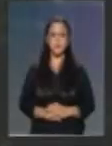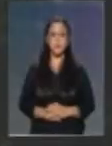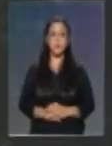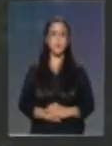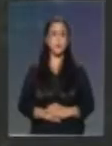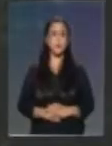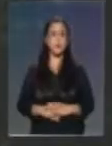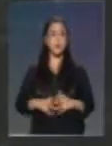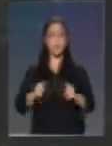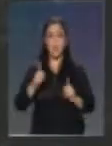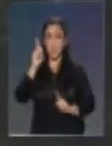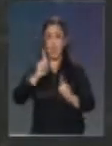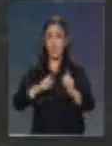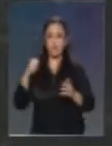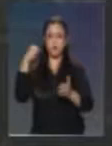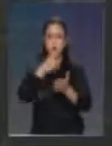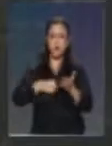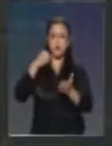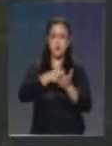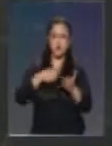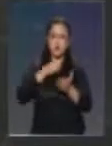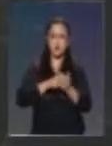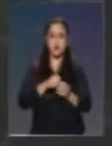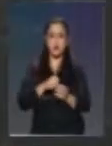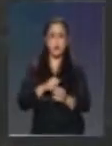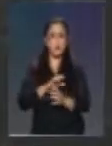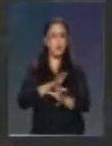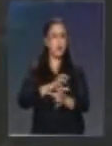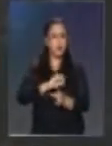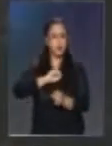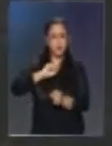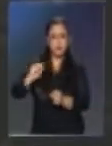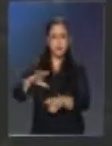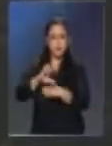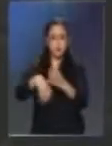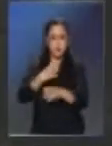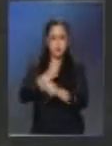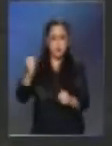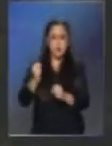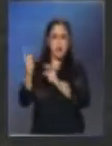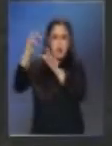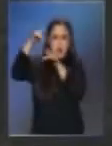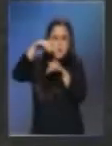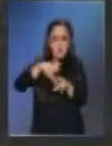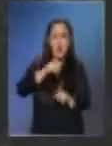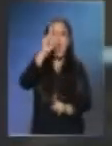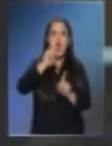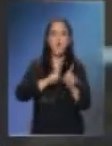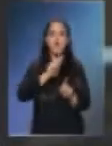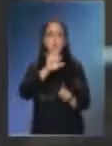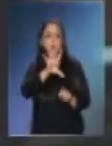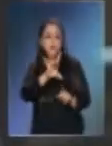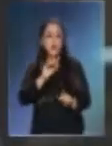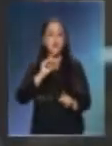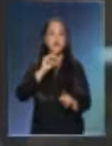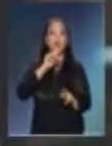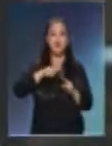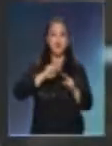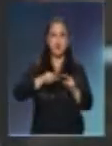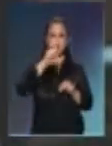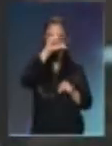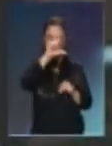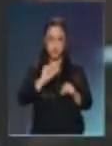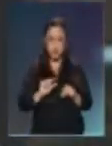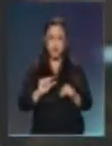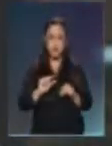Así como algunos luchan por eliminar las bolsas plásticas del mar, otros han encontrado ahí la solución para disminuir su uso. El doctor en biotecnología